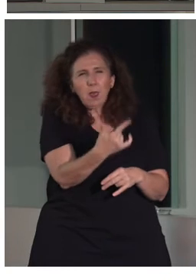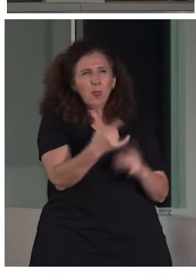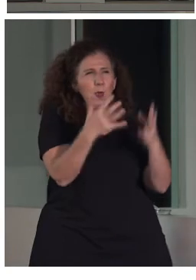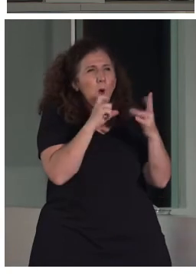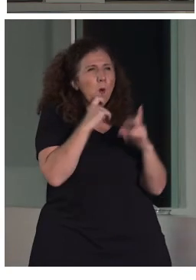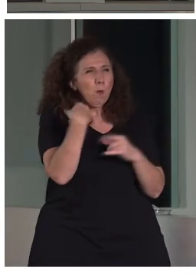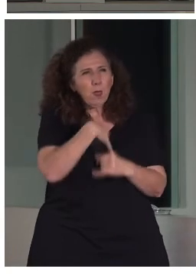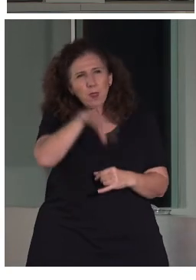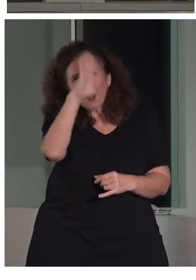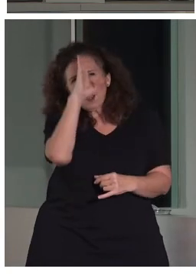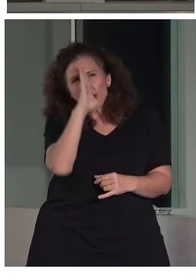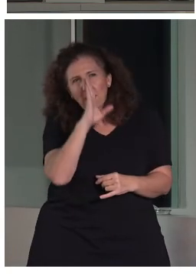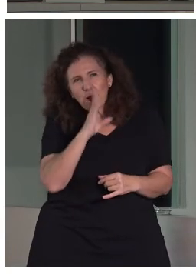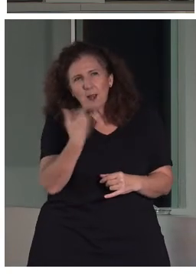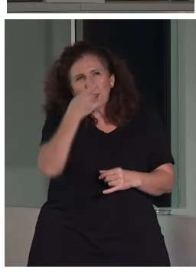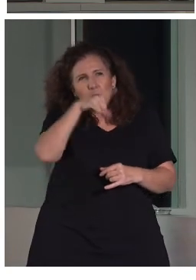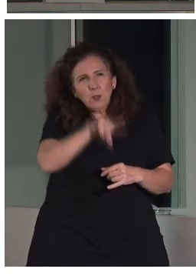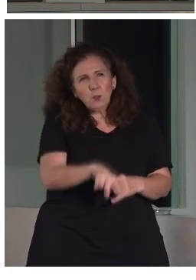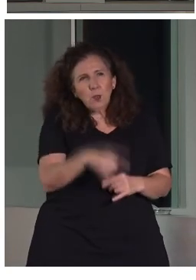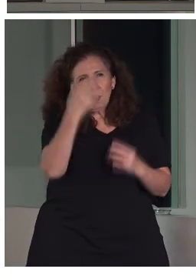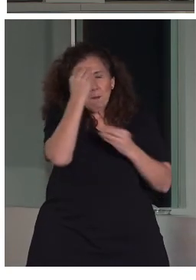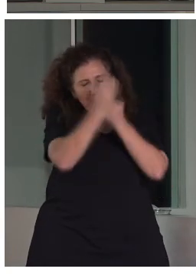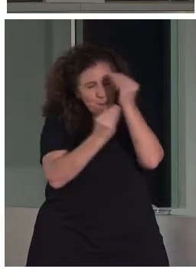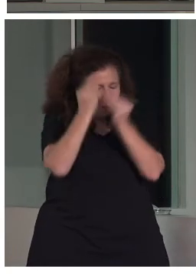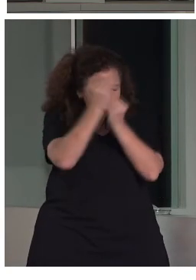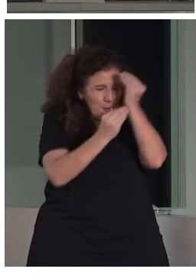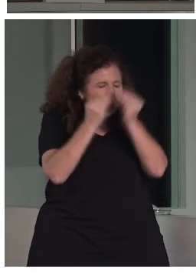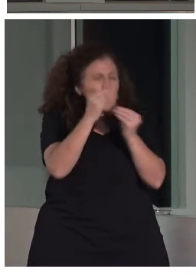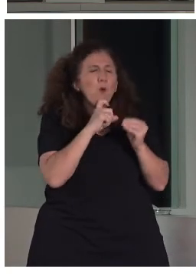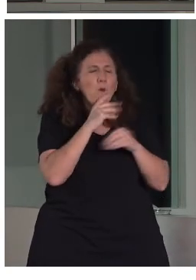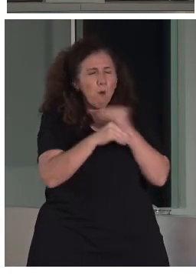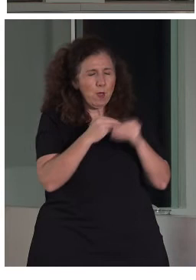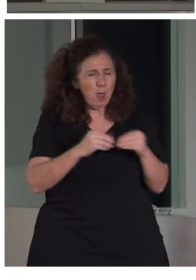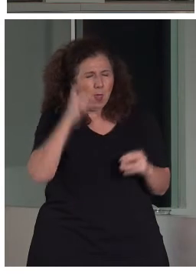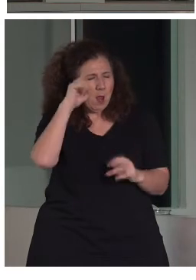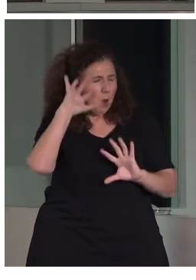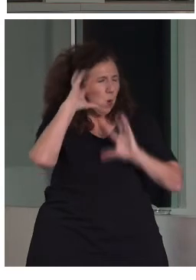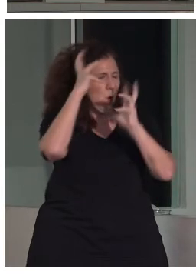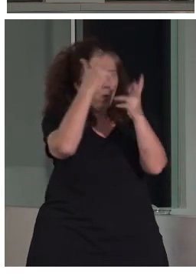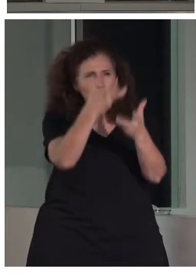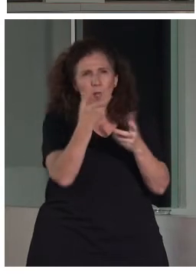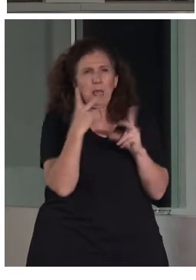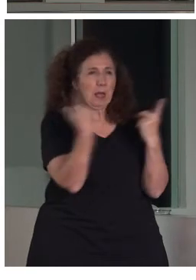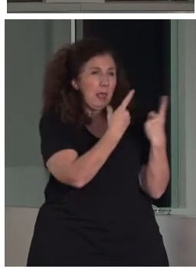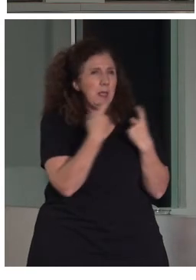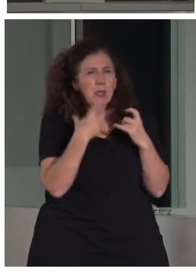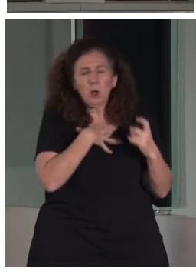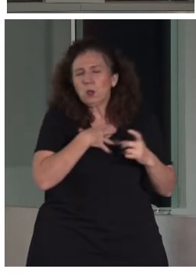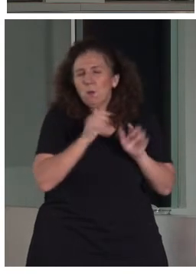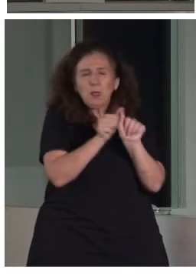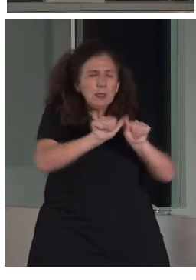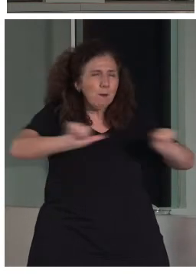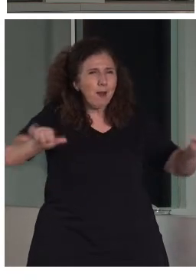carnales, se adivina ya el elogio de Erasmo al desorden de la locura y la necedad, inseparables de la vida humana.